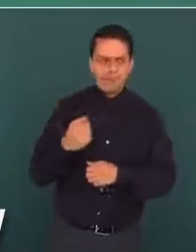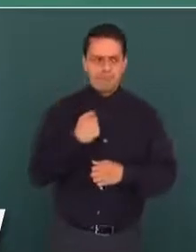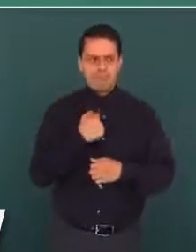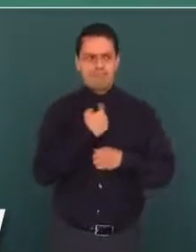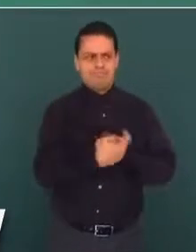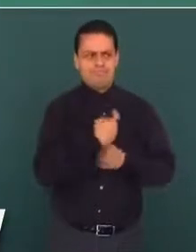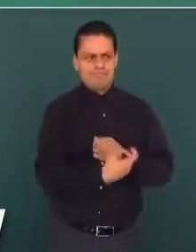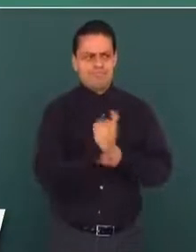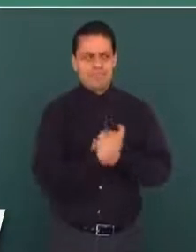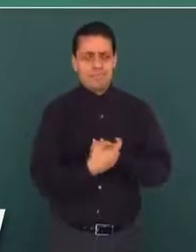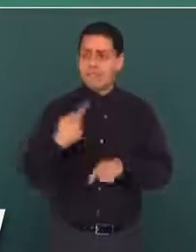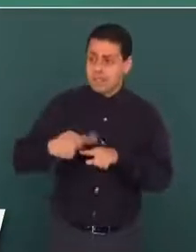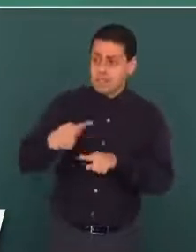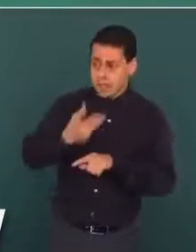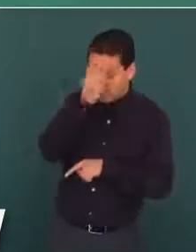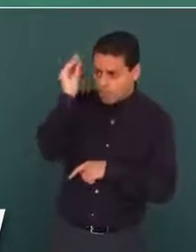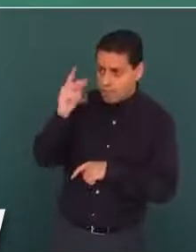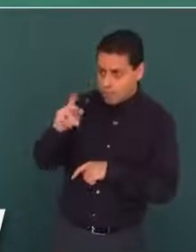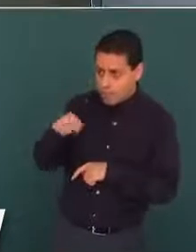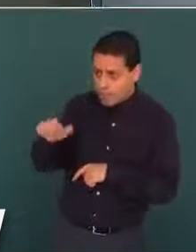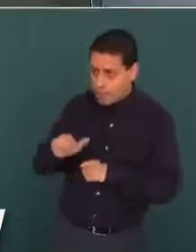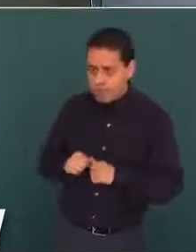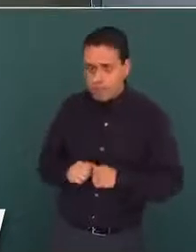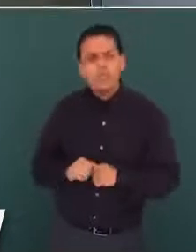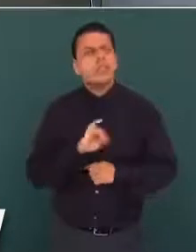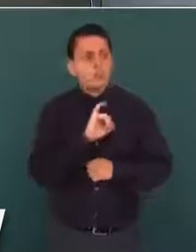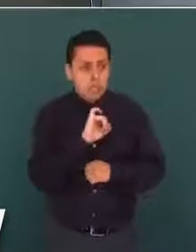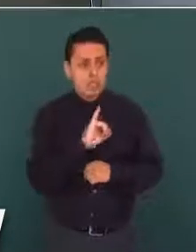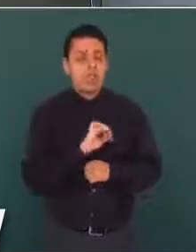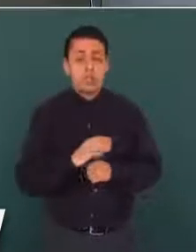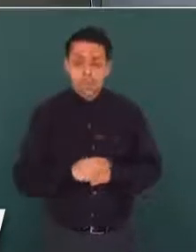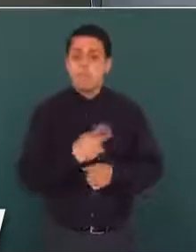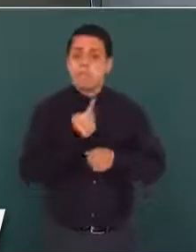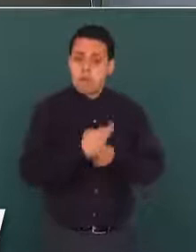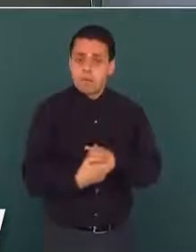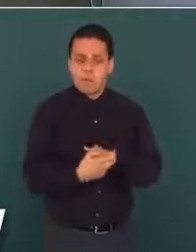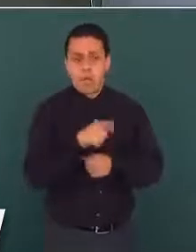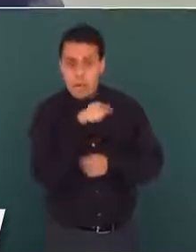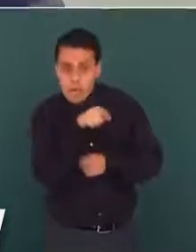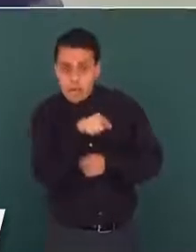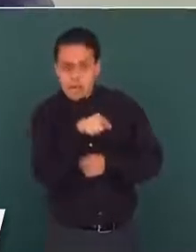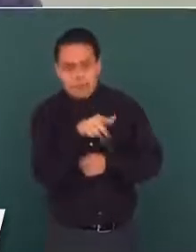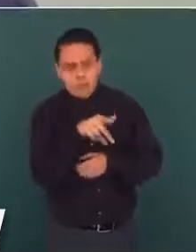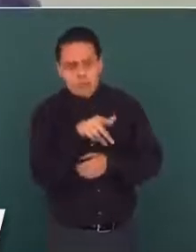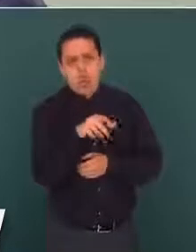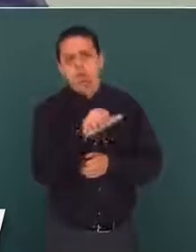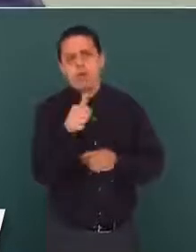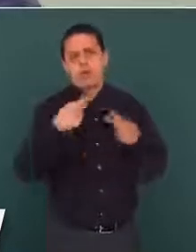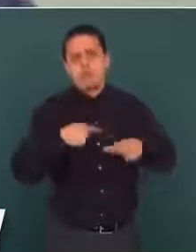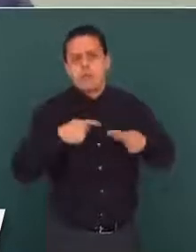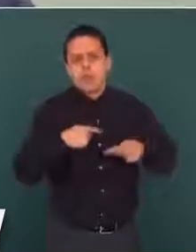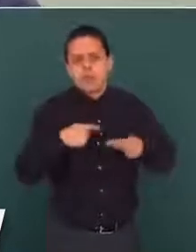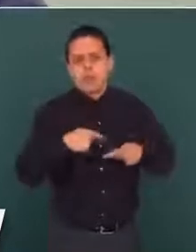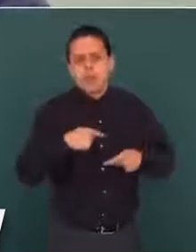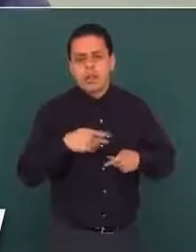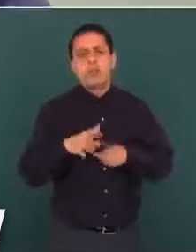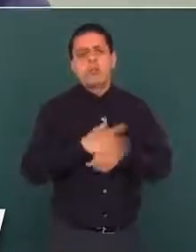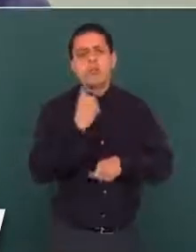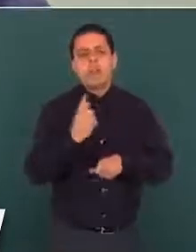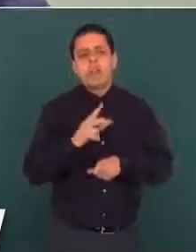¿De quién? ¿De Peña Nieto? Sí, o sea, no de él, sino de gente, porque no se habla.